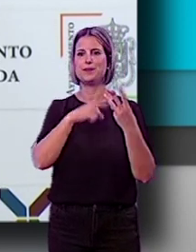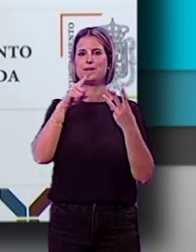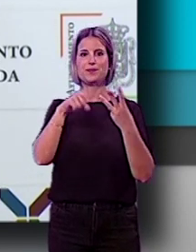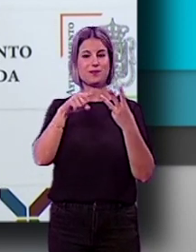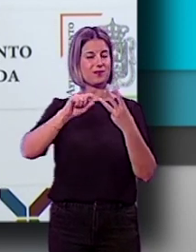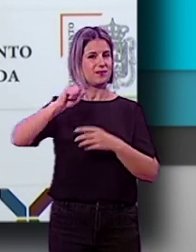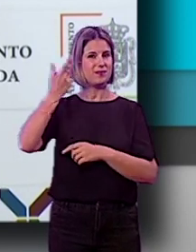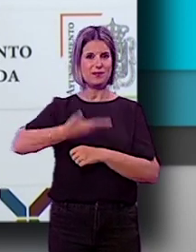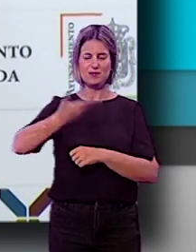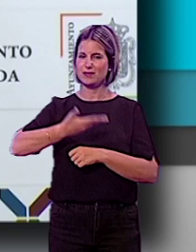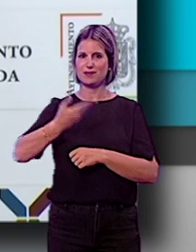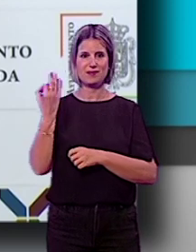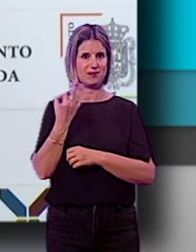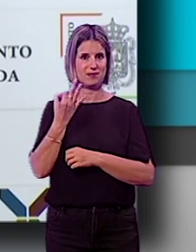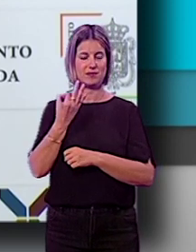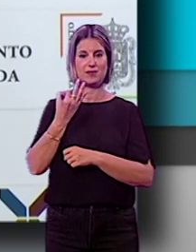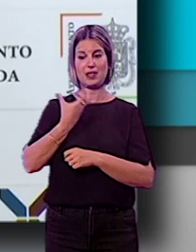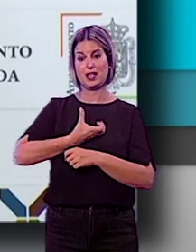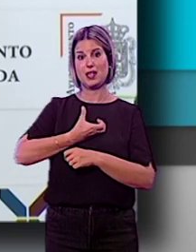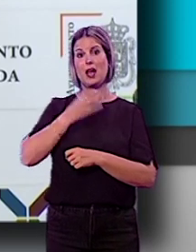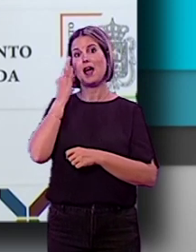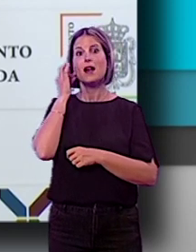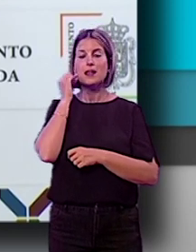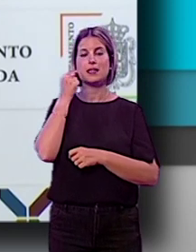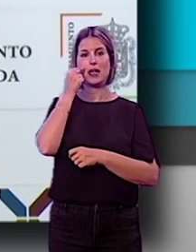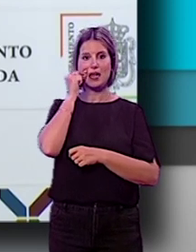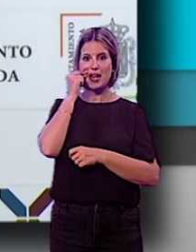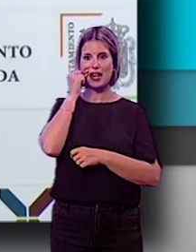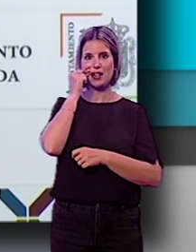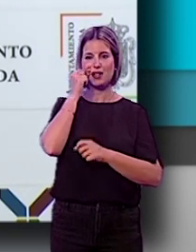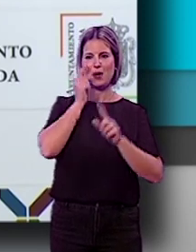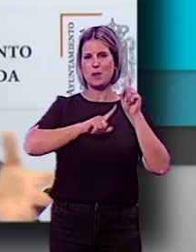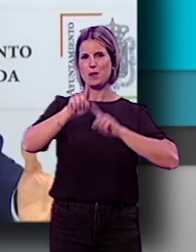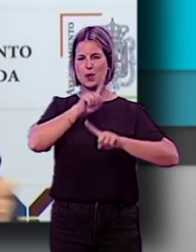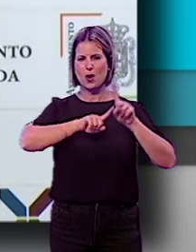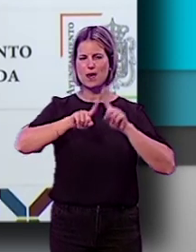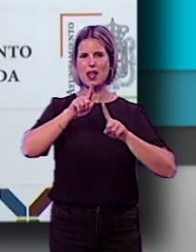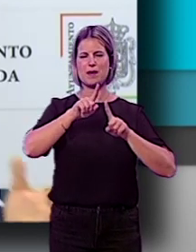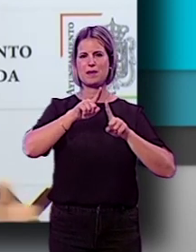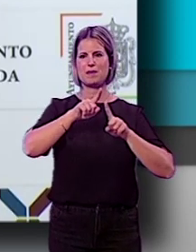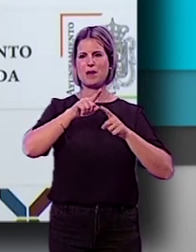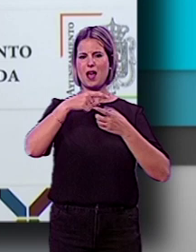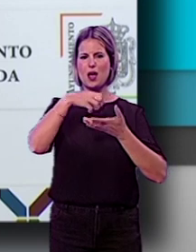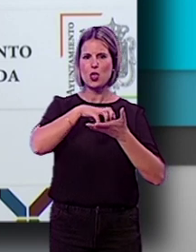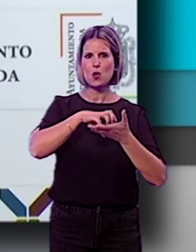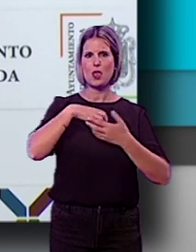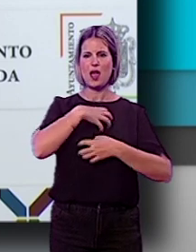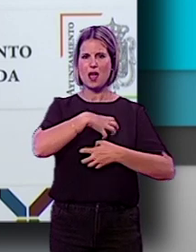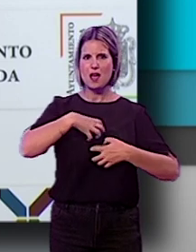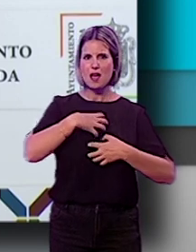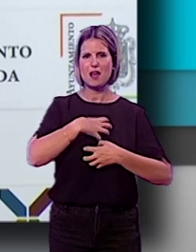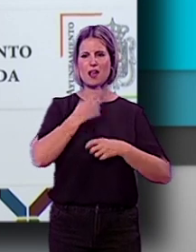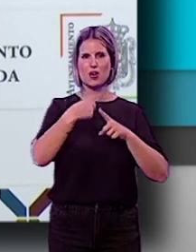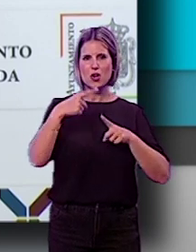muy lejos, la señora Carazo y su equipo, de la realidad, de los problemas, de las inquietudes o de los anhelos